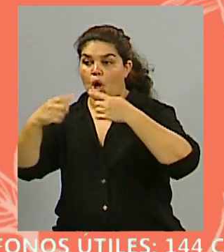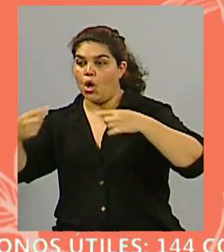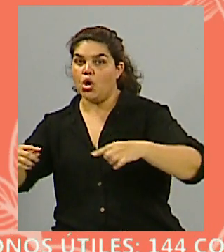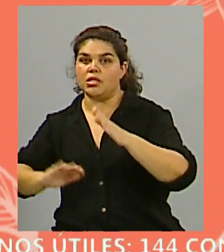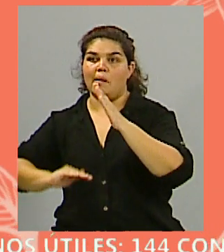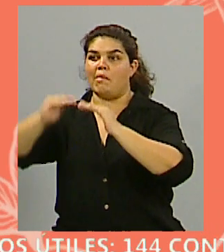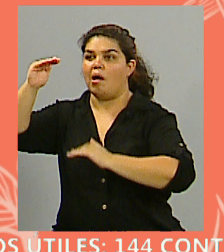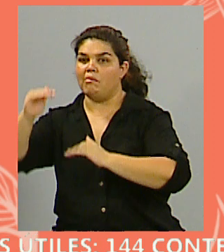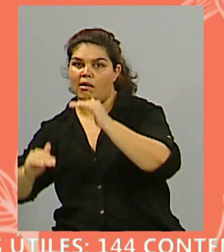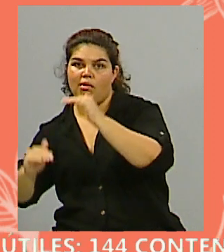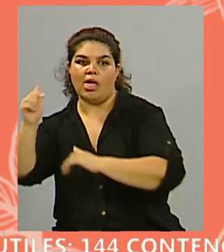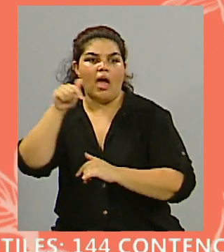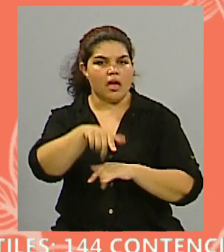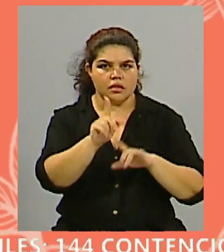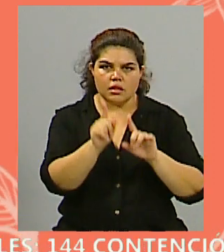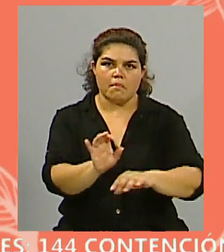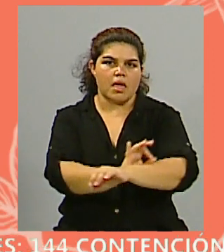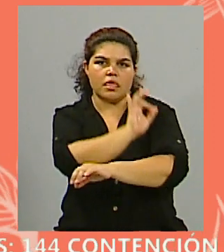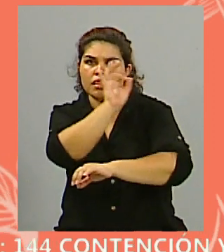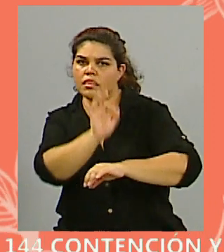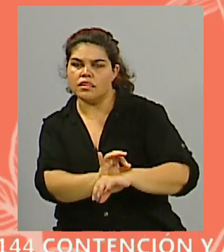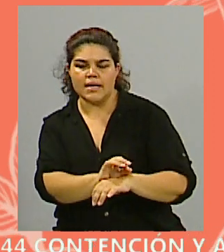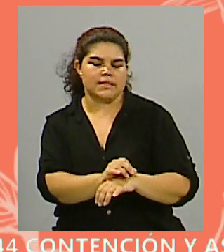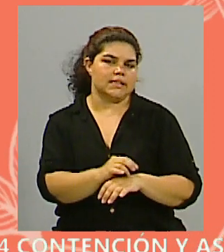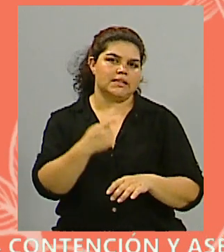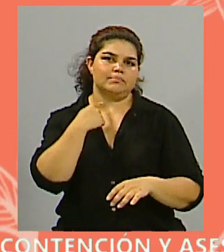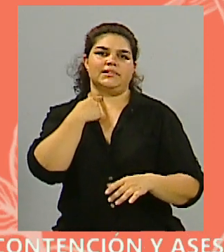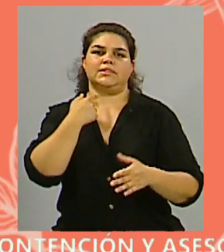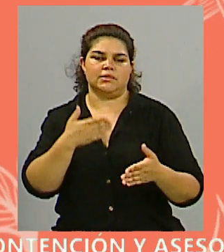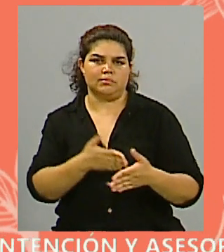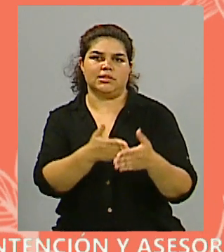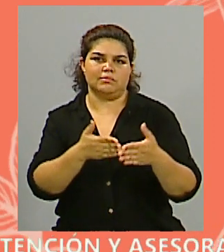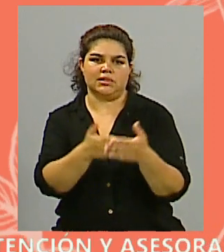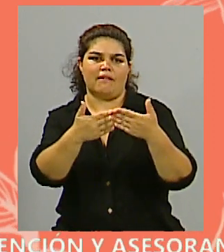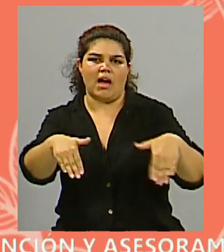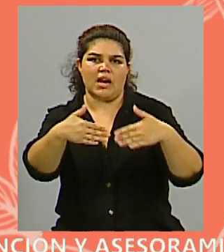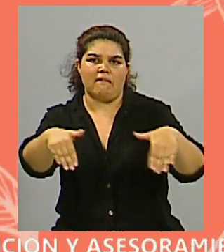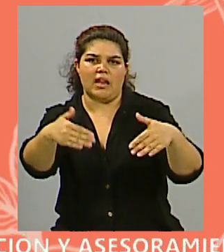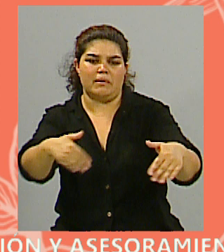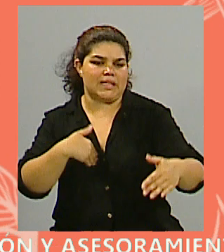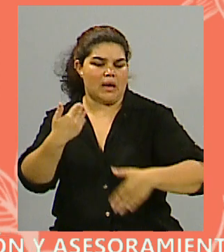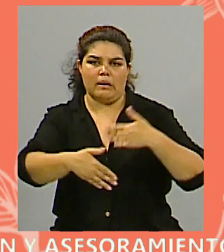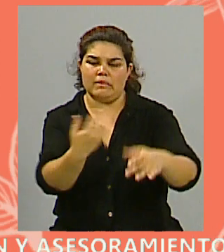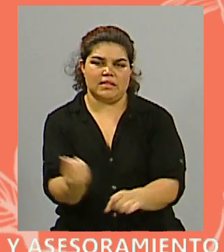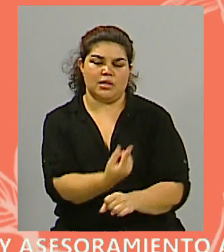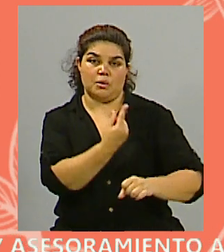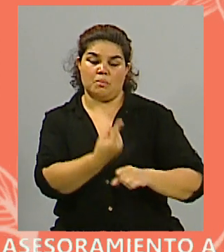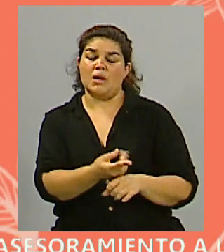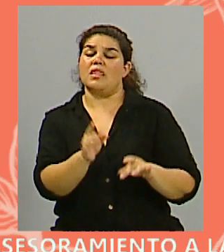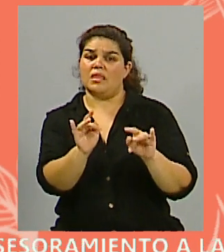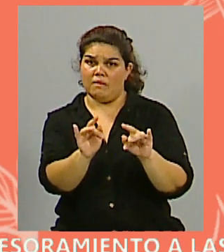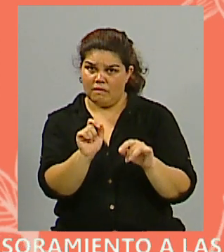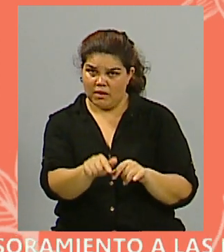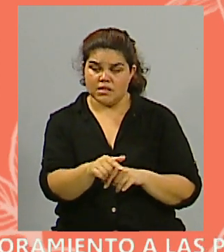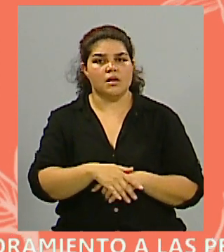retraen y esperan y quieren esperar y qué sé yo, los salvos de elecciones siempre son complicados, pero fue un año muy bueno, hubo